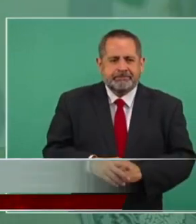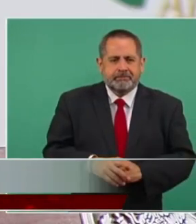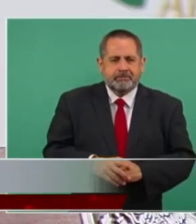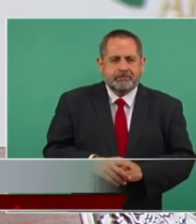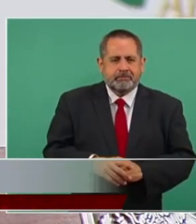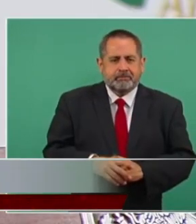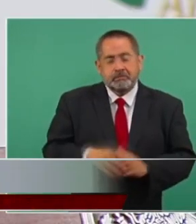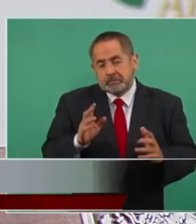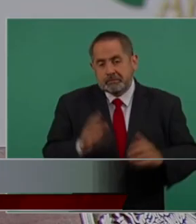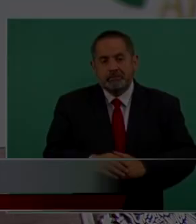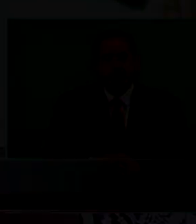pero bueno